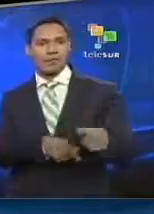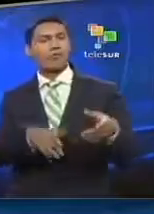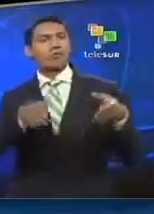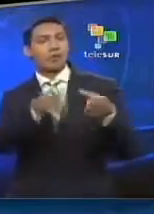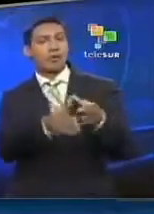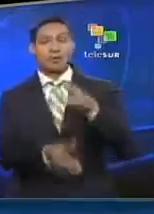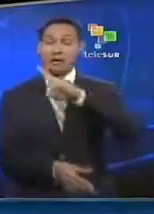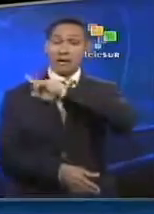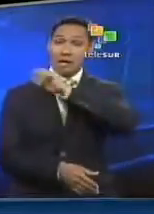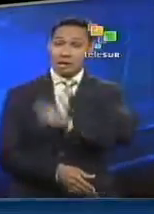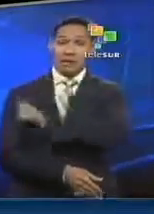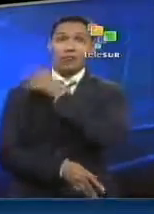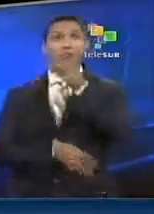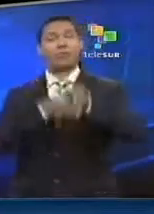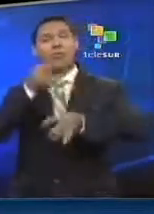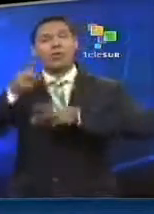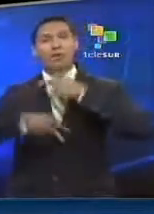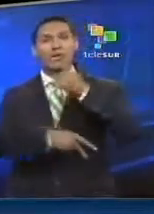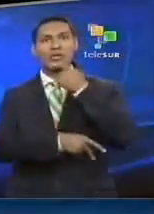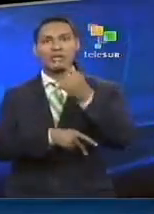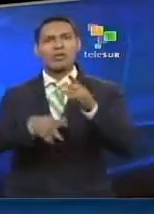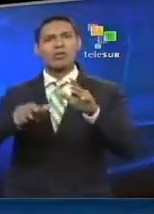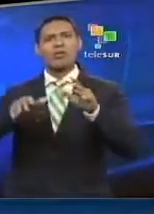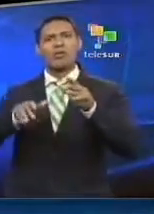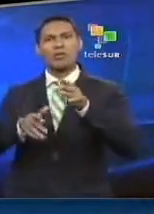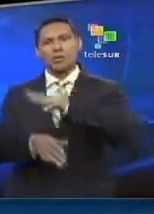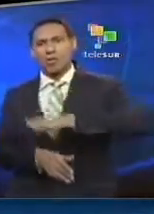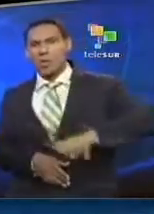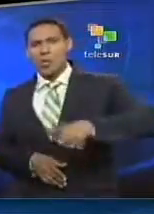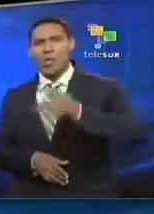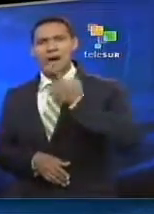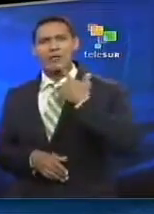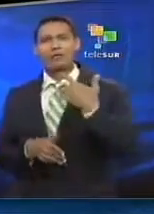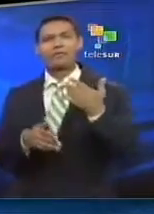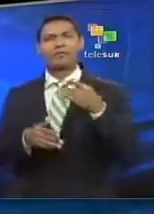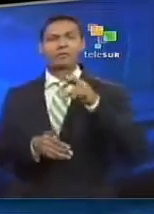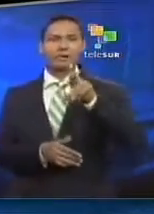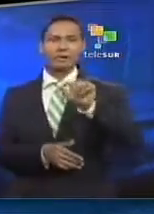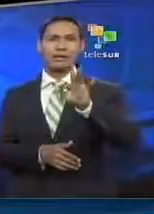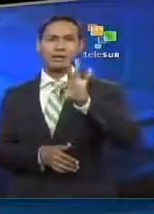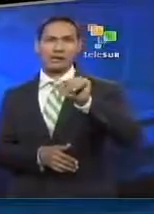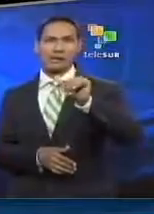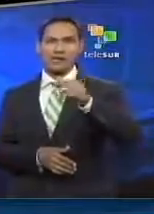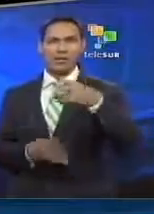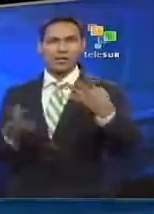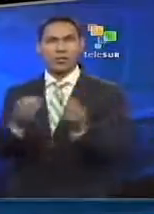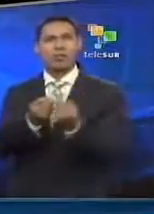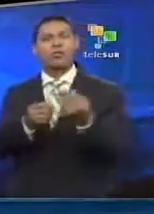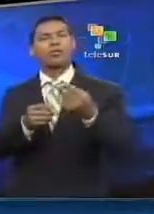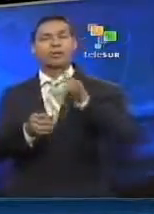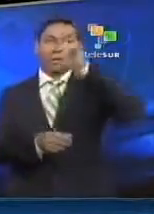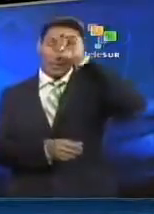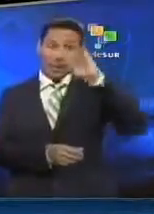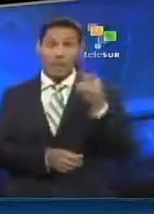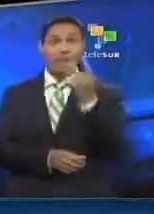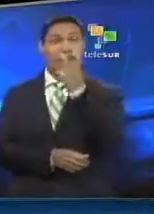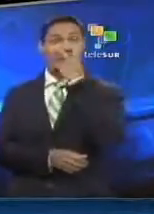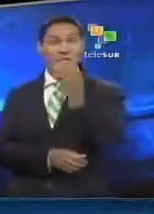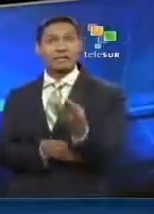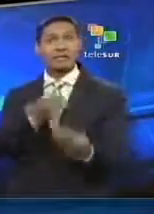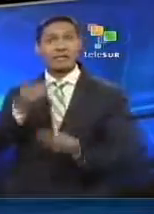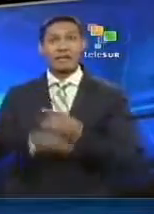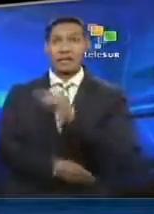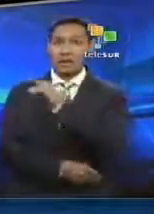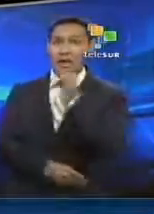otros miembros de la organización. El jefe político llegó a la zona por el paso de Rafah, fronterizo con Egipto. Esta es la primera visita que